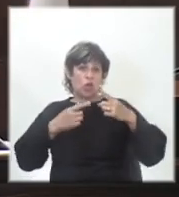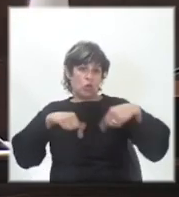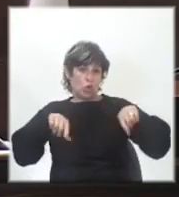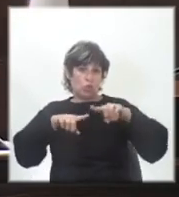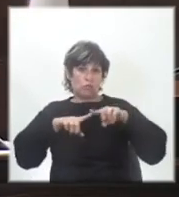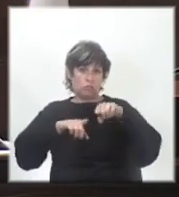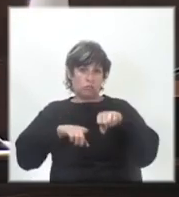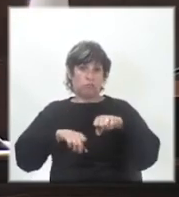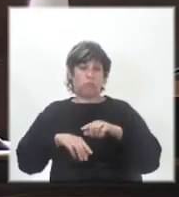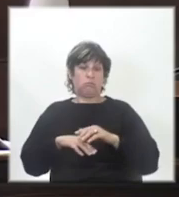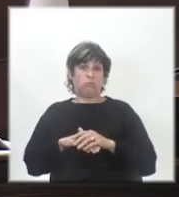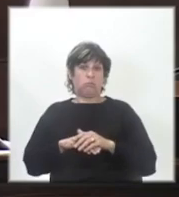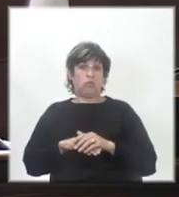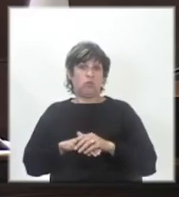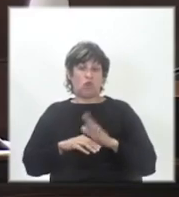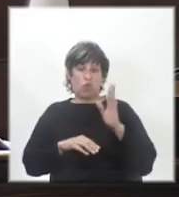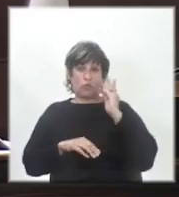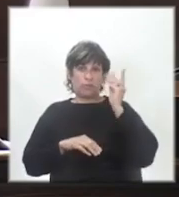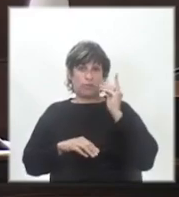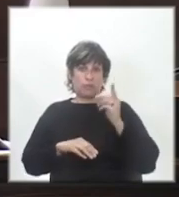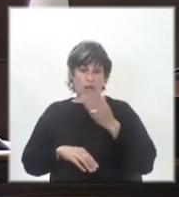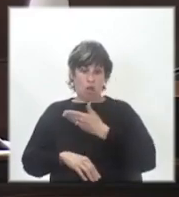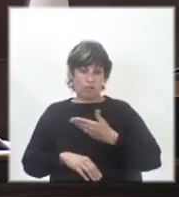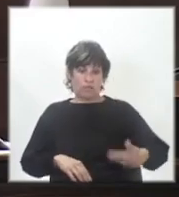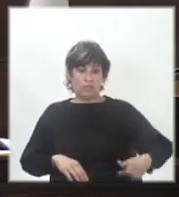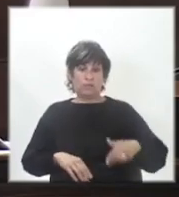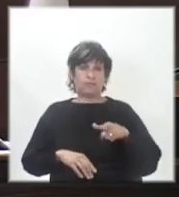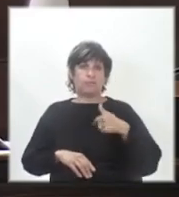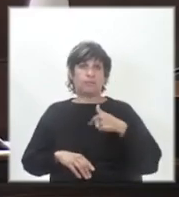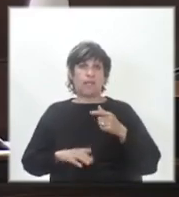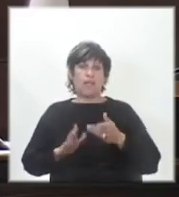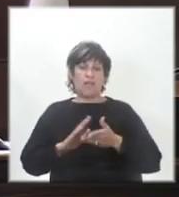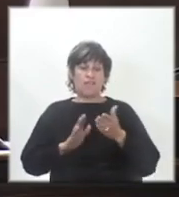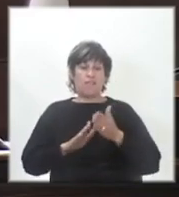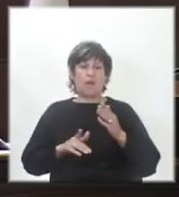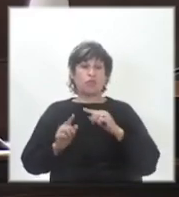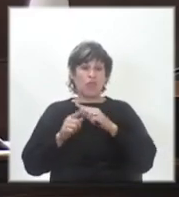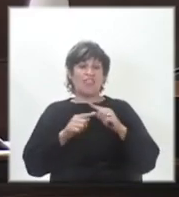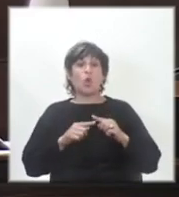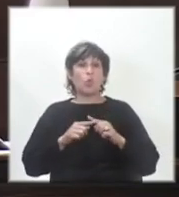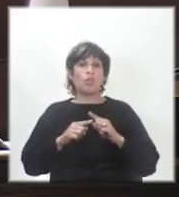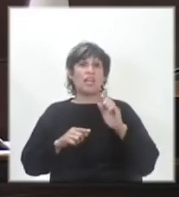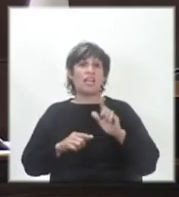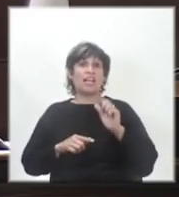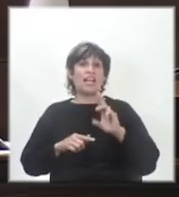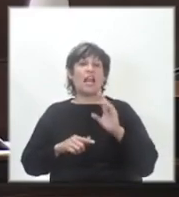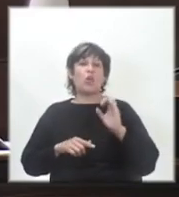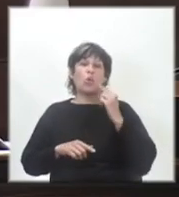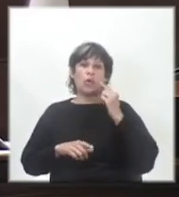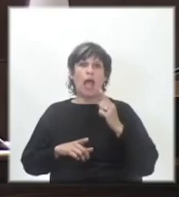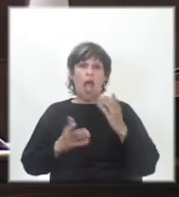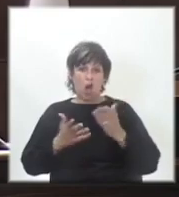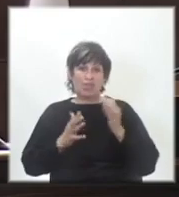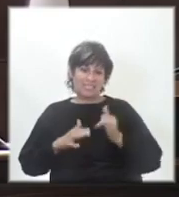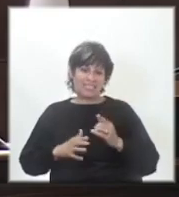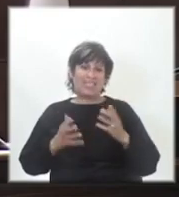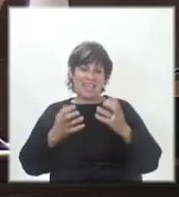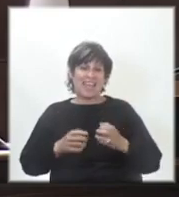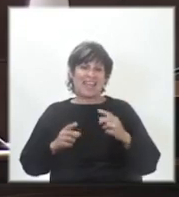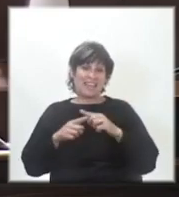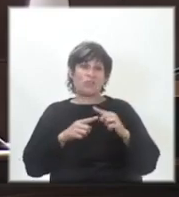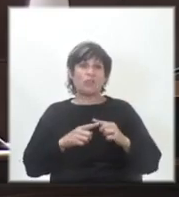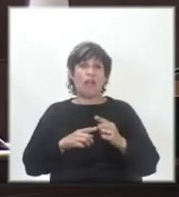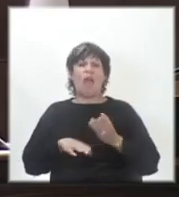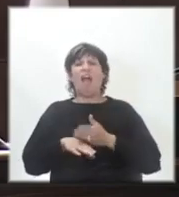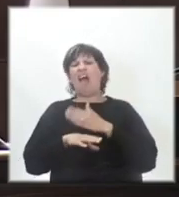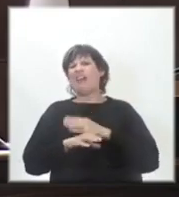los parlamentarios, el oficialismo. Vamos a discutir la LUC, porque ahora sí la quieren discutir. Antes decían